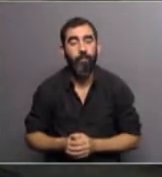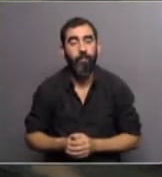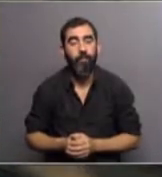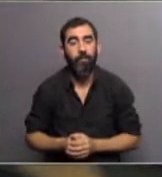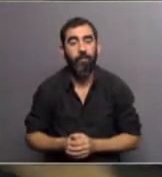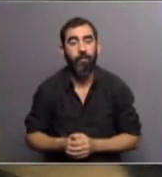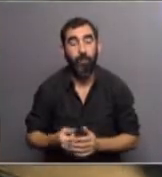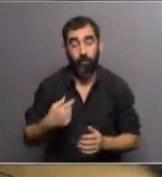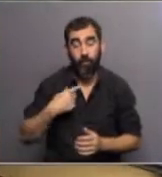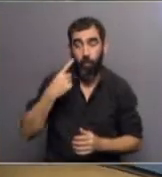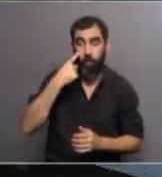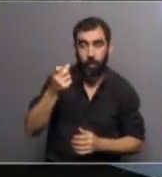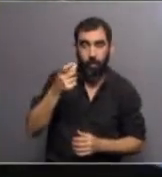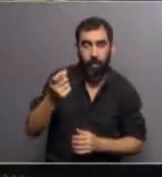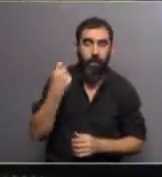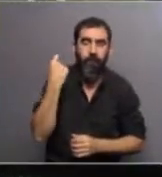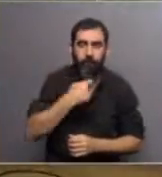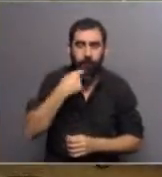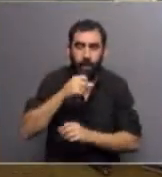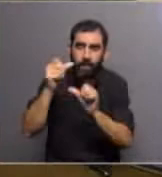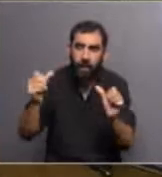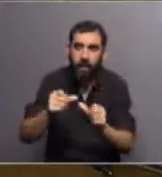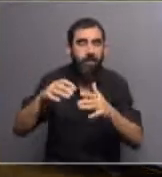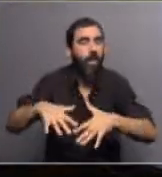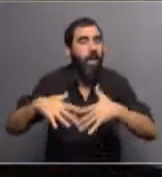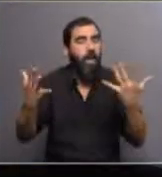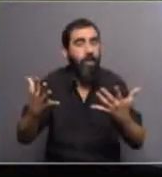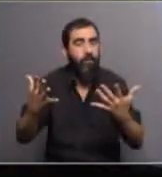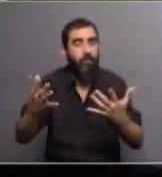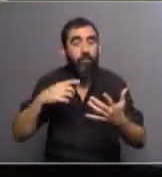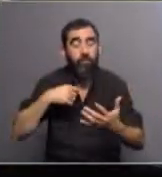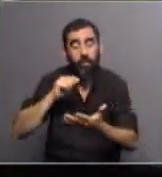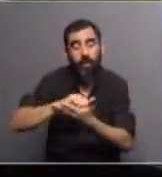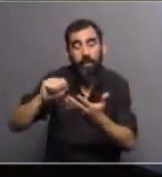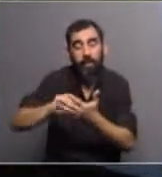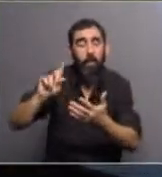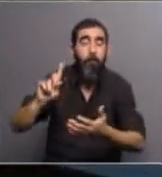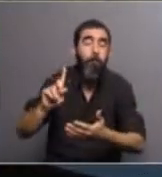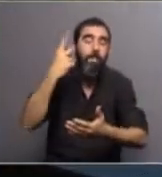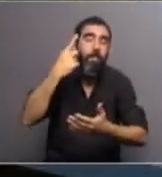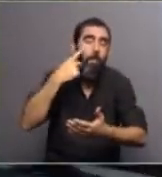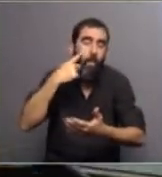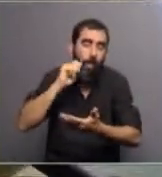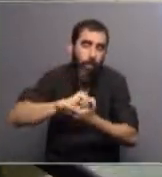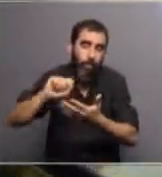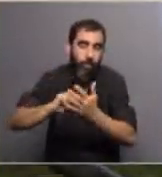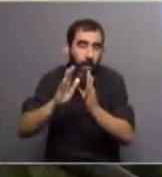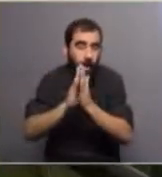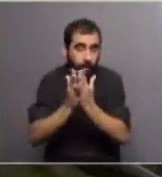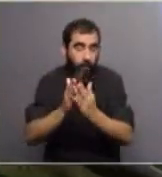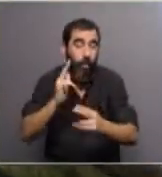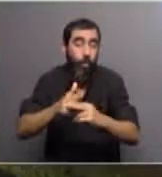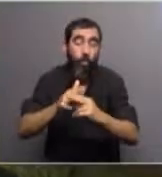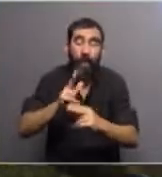Me di cuenta que hacía falta hacer algo y escribí mi primer intento, mi primer intento de escribir un libro que se llamó